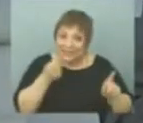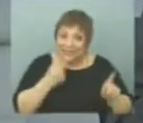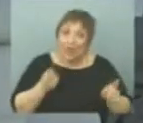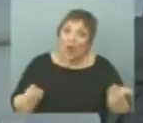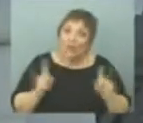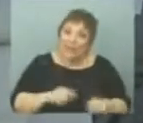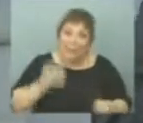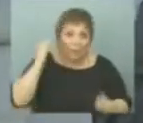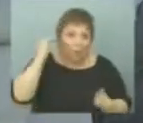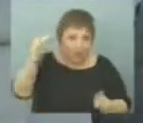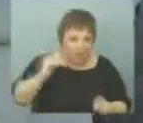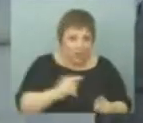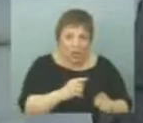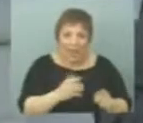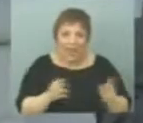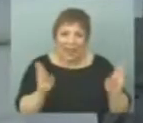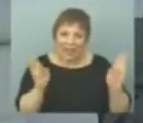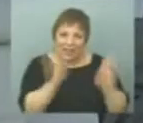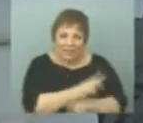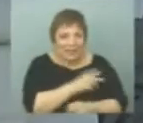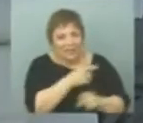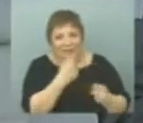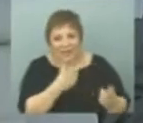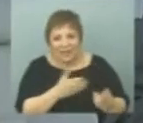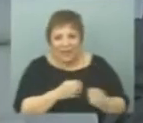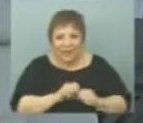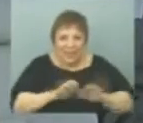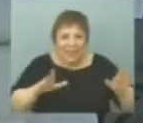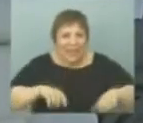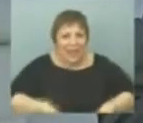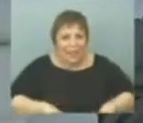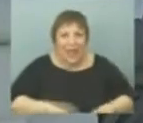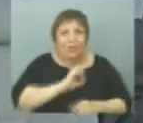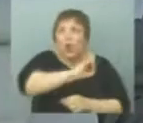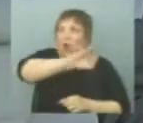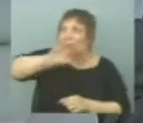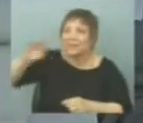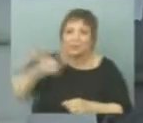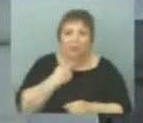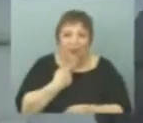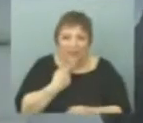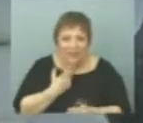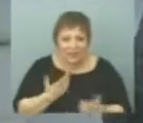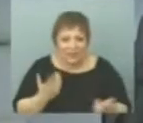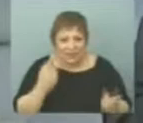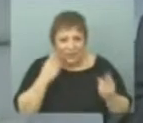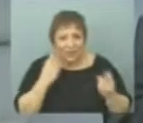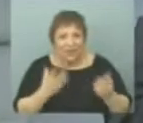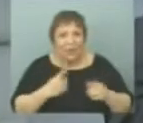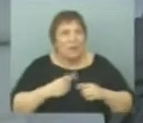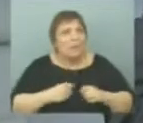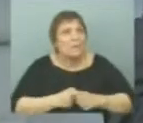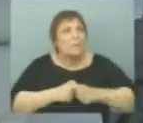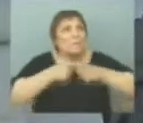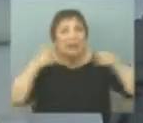profesionalizar la cancillería, eliminar esta suerte de proliferación de embajadores políticos que se han multiplicado.